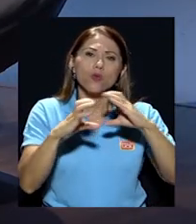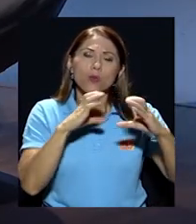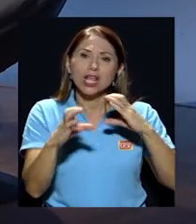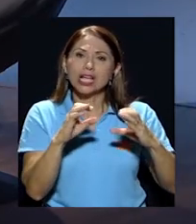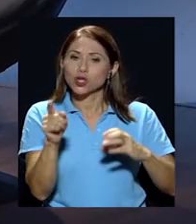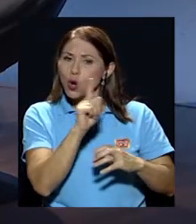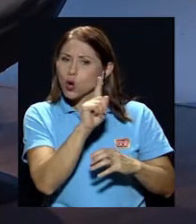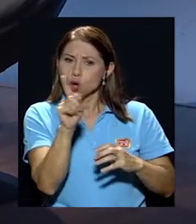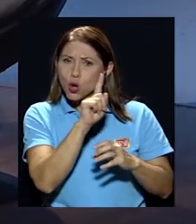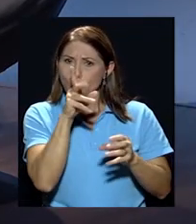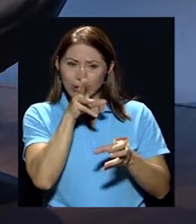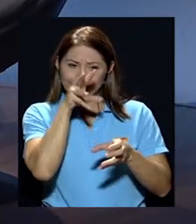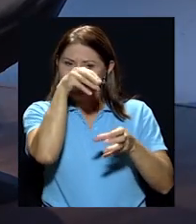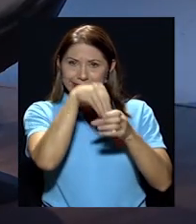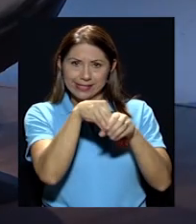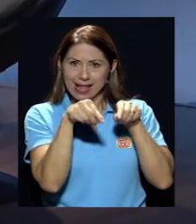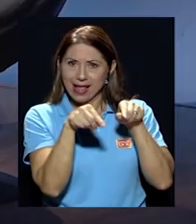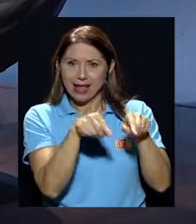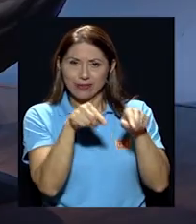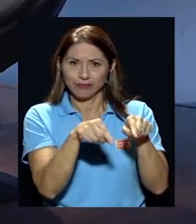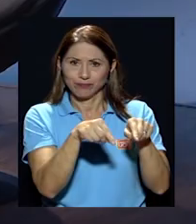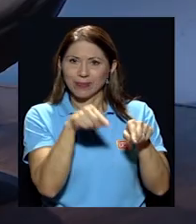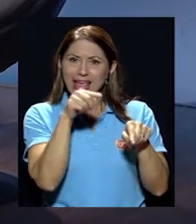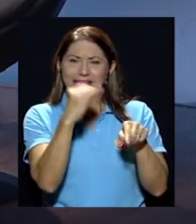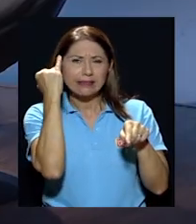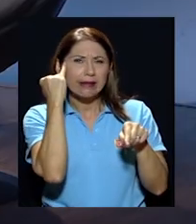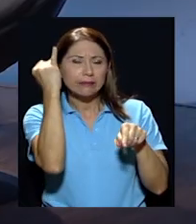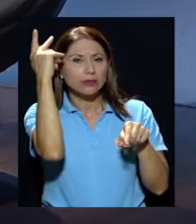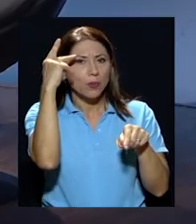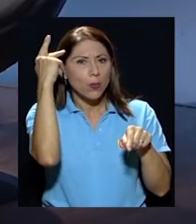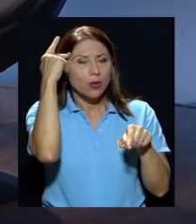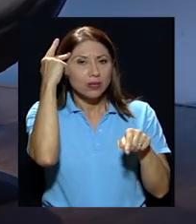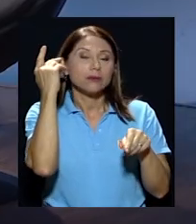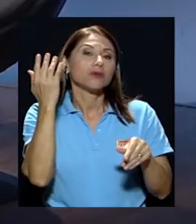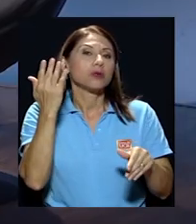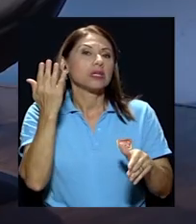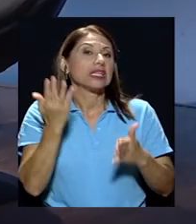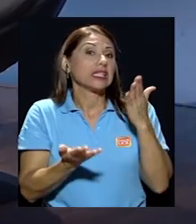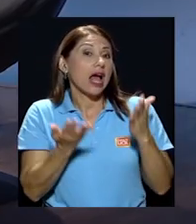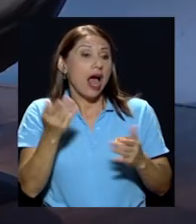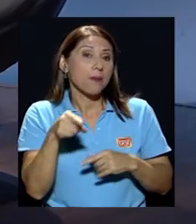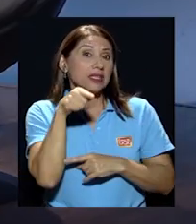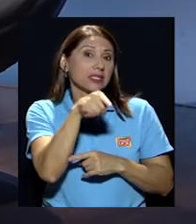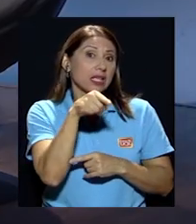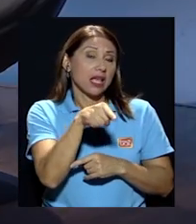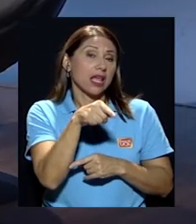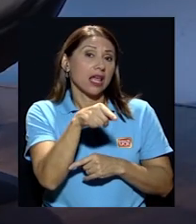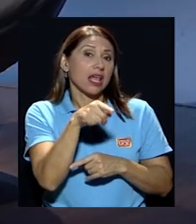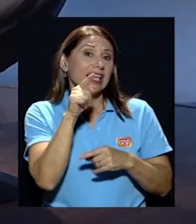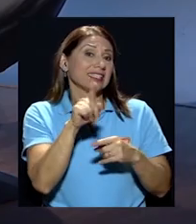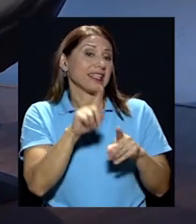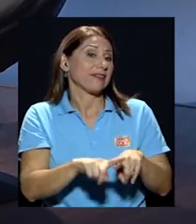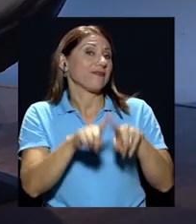ese concepto ideológico político que pueden estar haciendo los grandes medios de comunicación